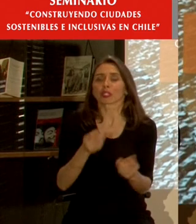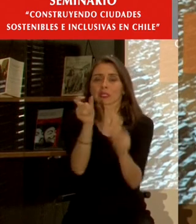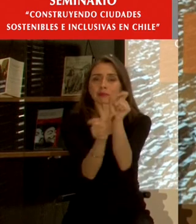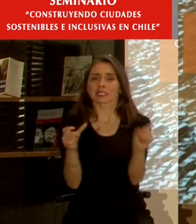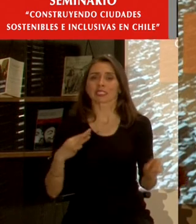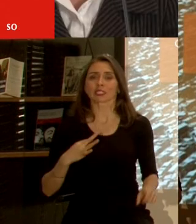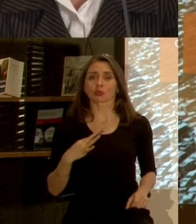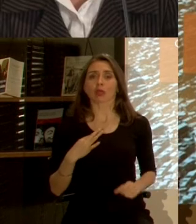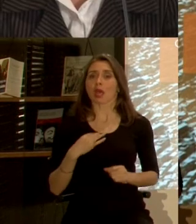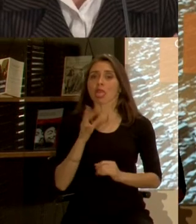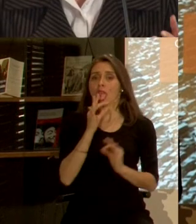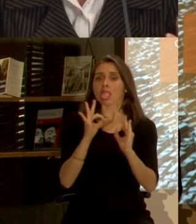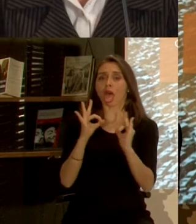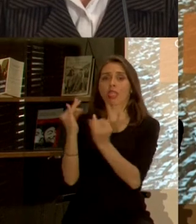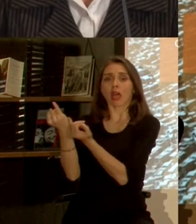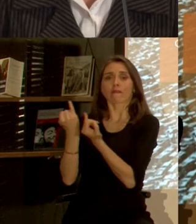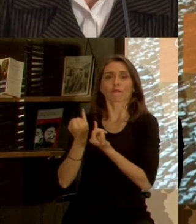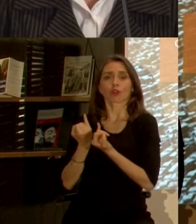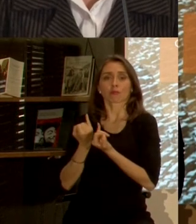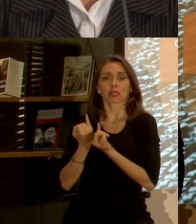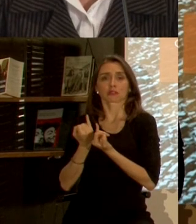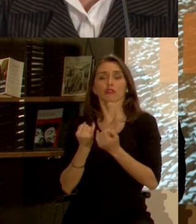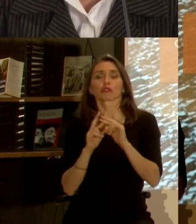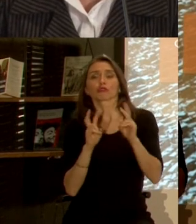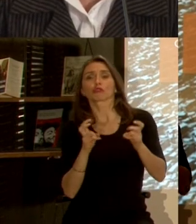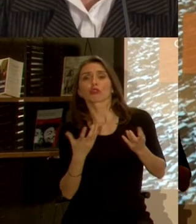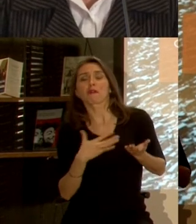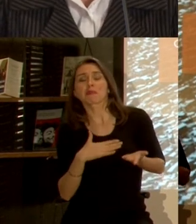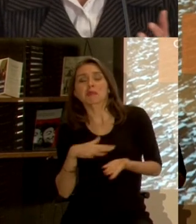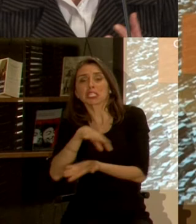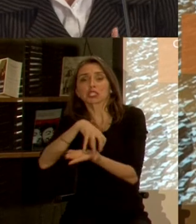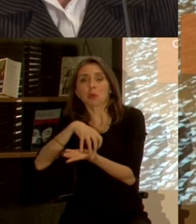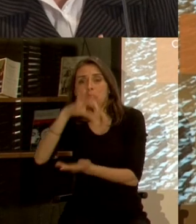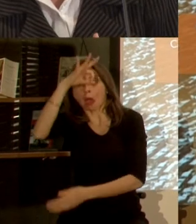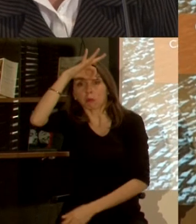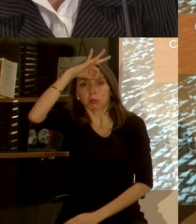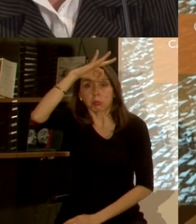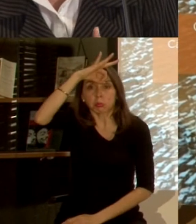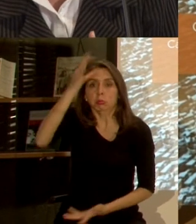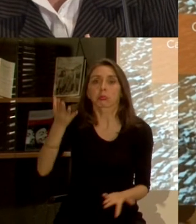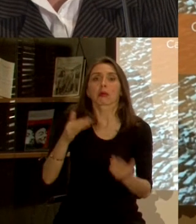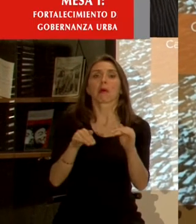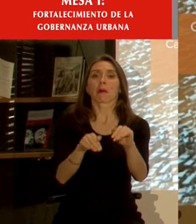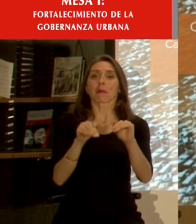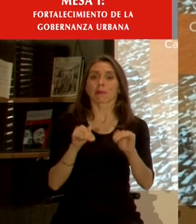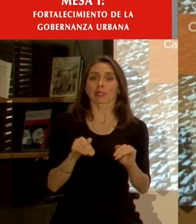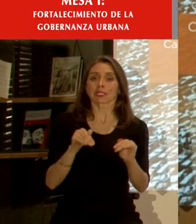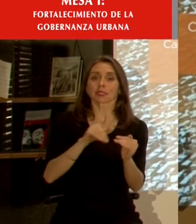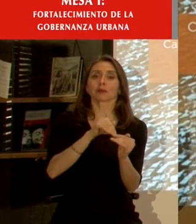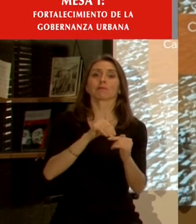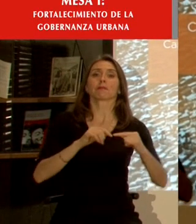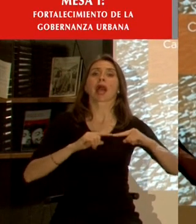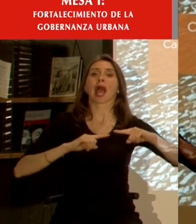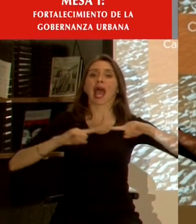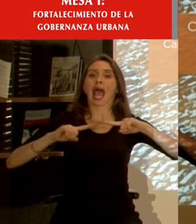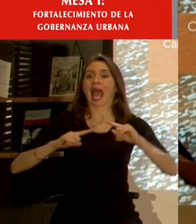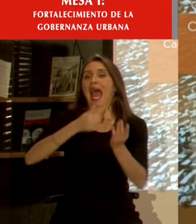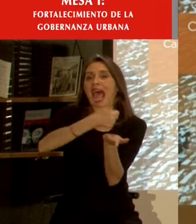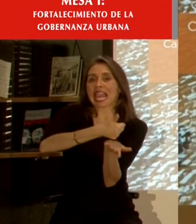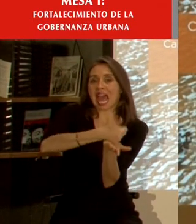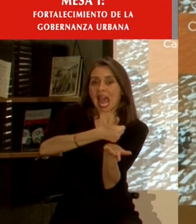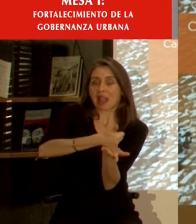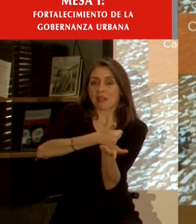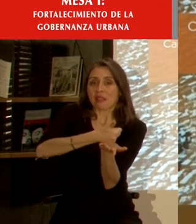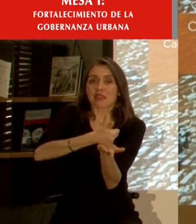ciudadano carece de información acerca de su ciudad. Muchas veces las mismas administraciones no